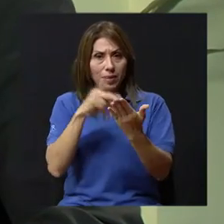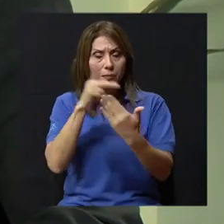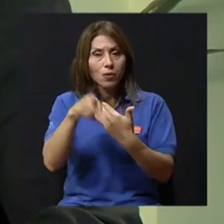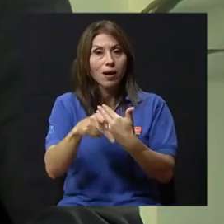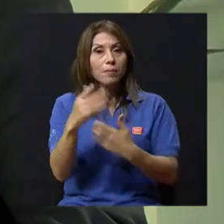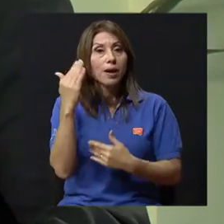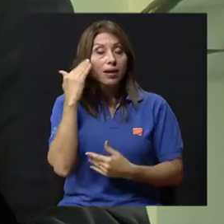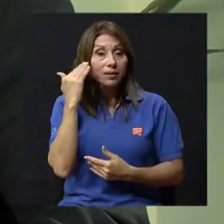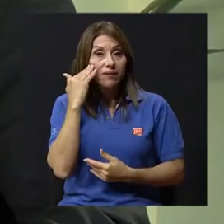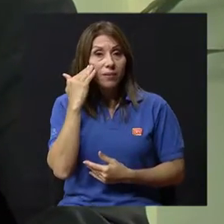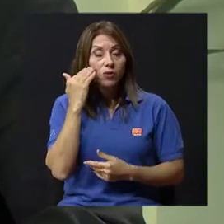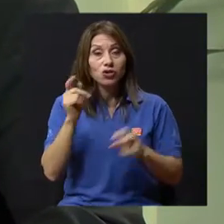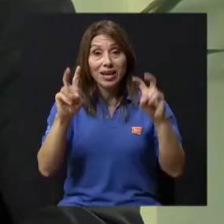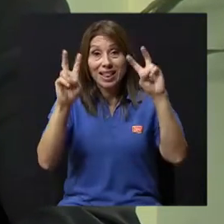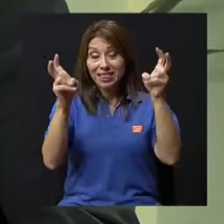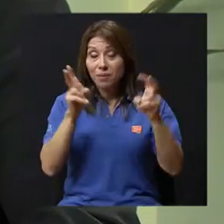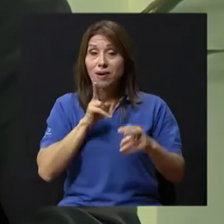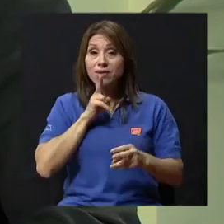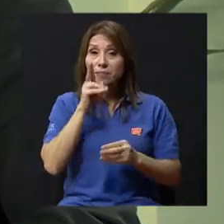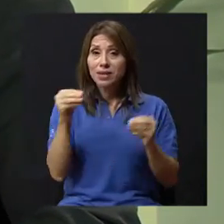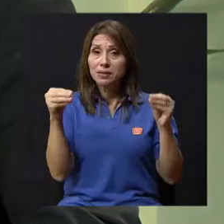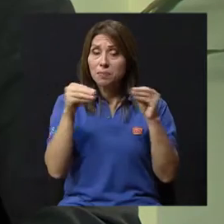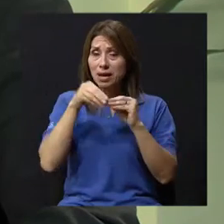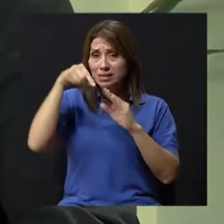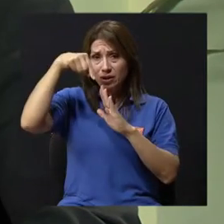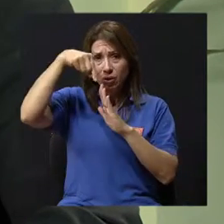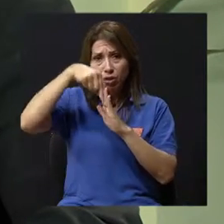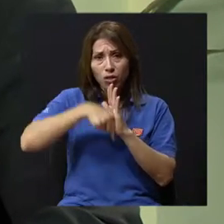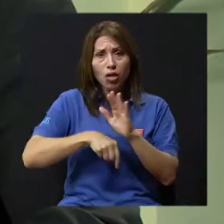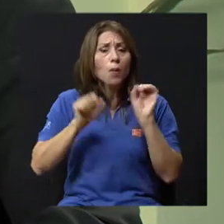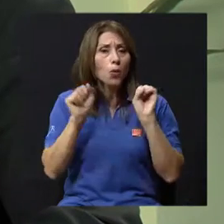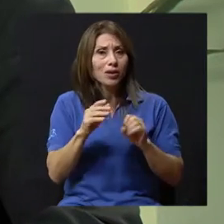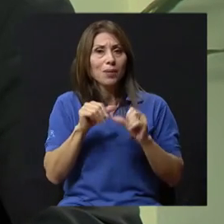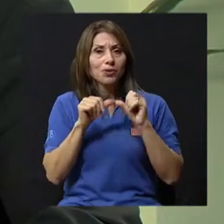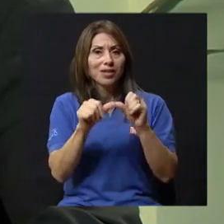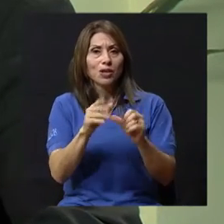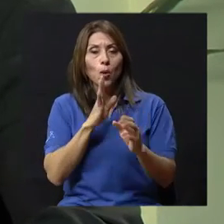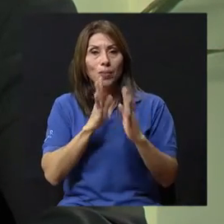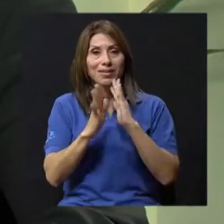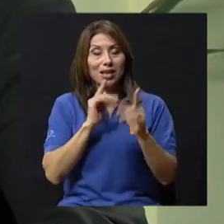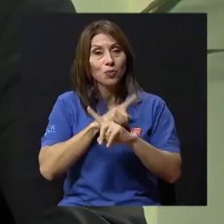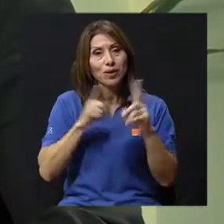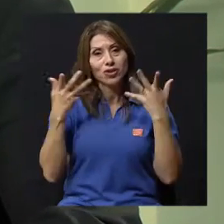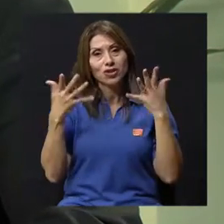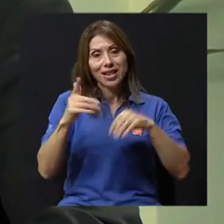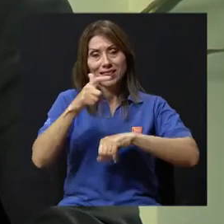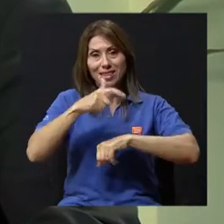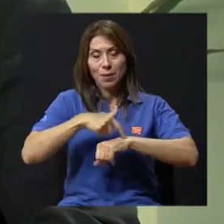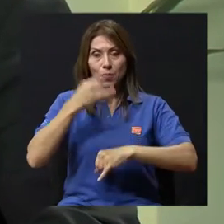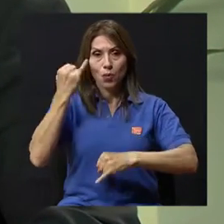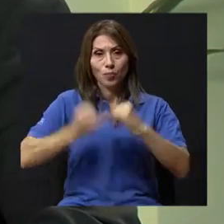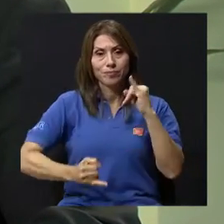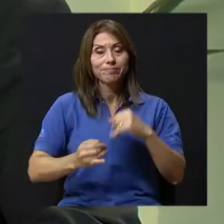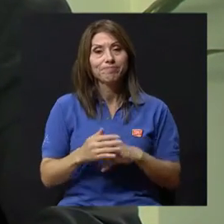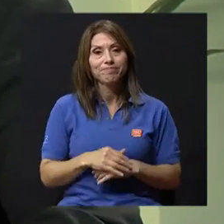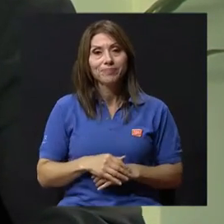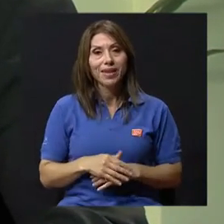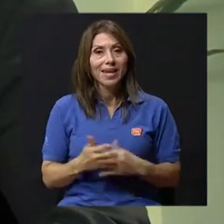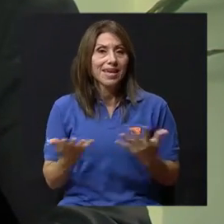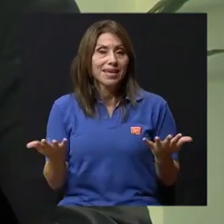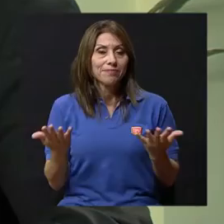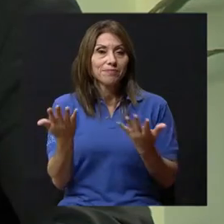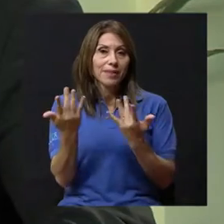televidentes. Sabemos que el tema da para poder seguir conversando, pero ya el tiempo nos ha ganado